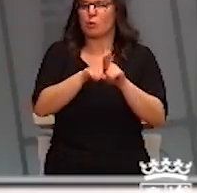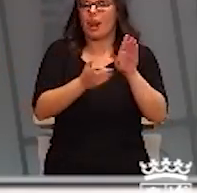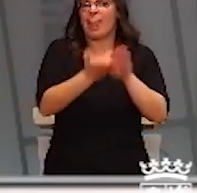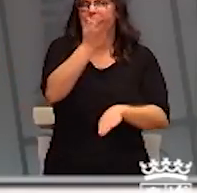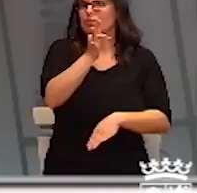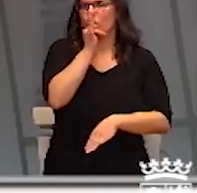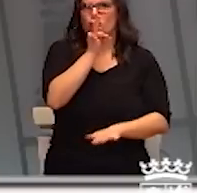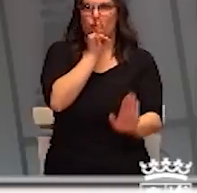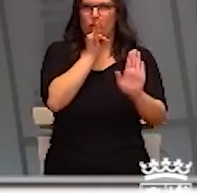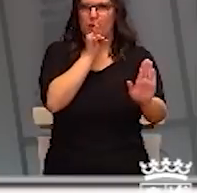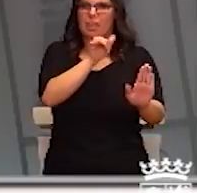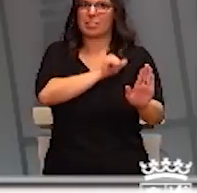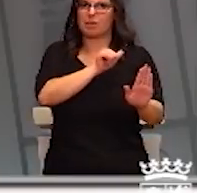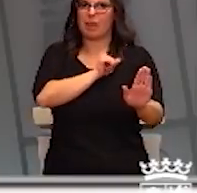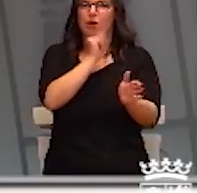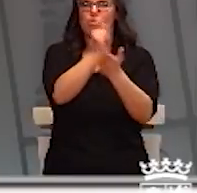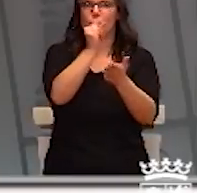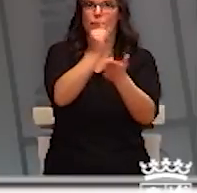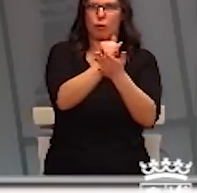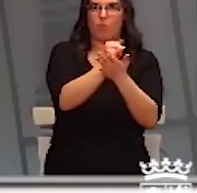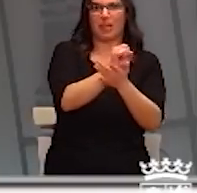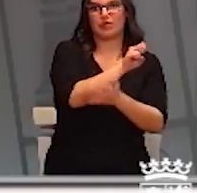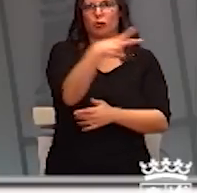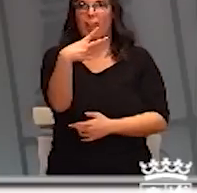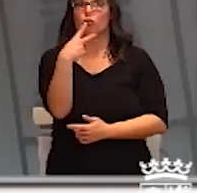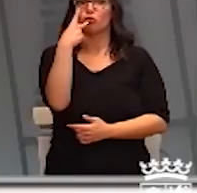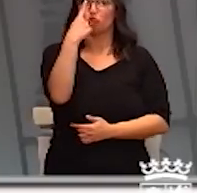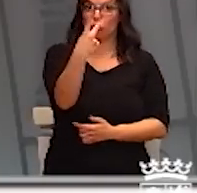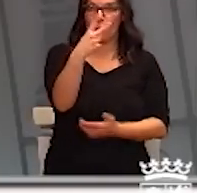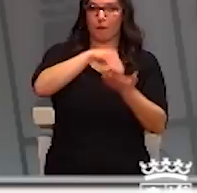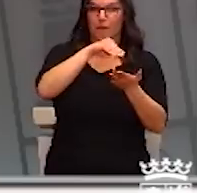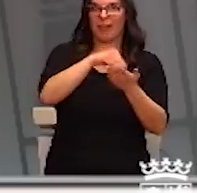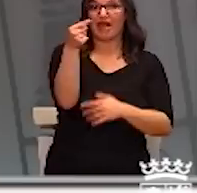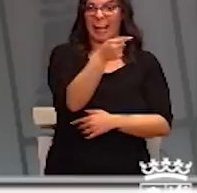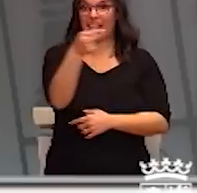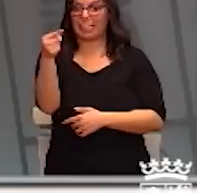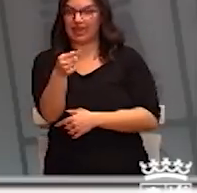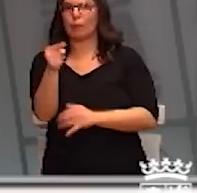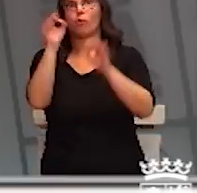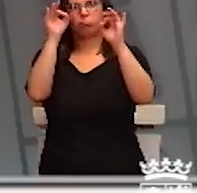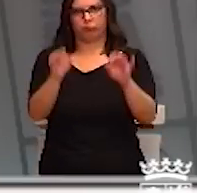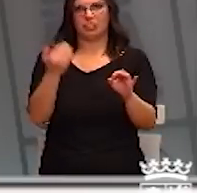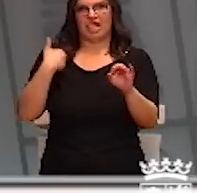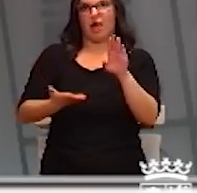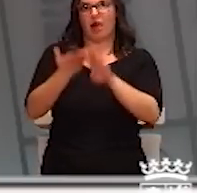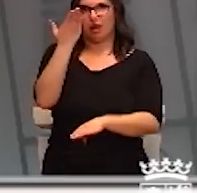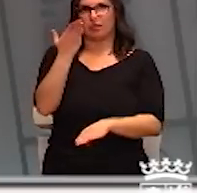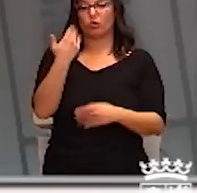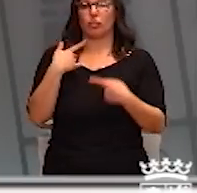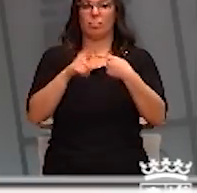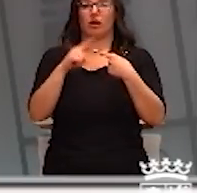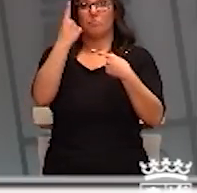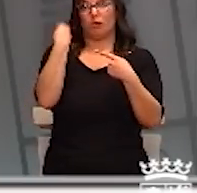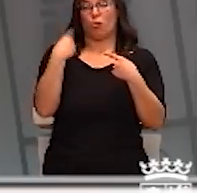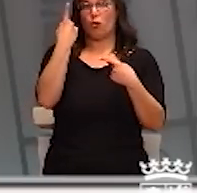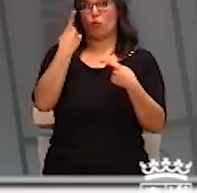el alta hasta no tener dos pruebas de detección molecular negativas. Entonces, tenemos el paciente iraní, que es el que